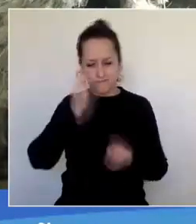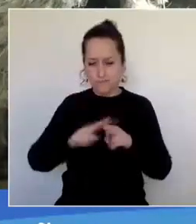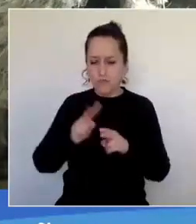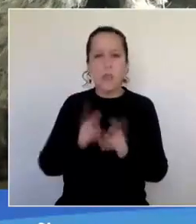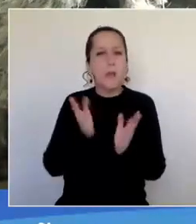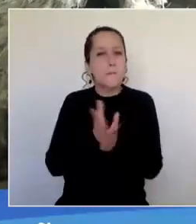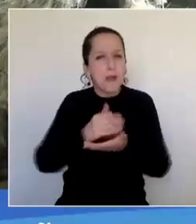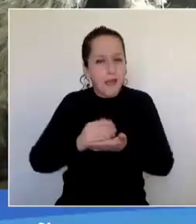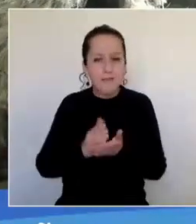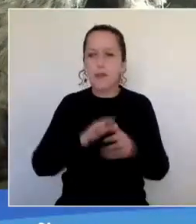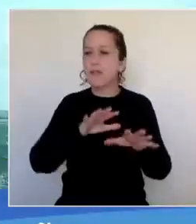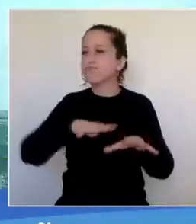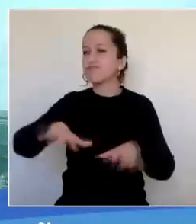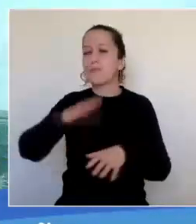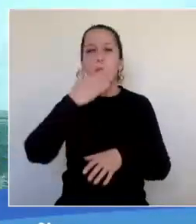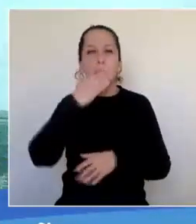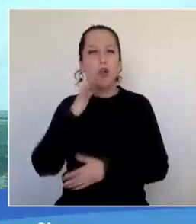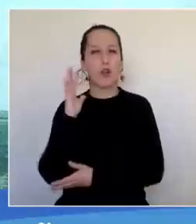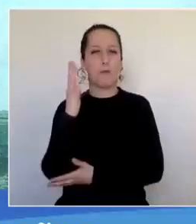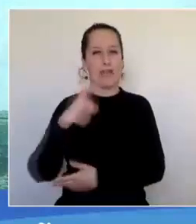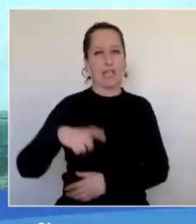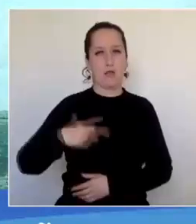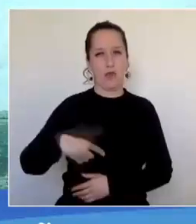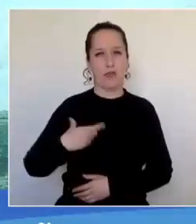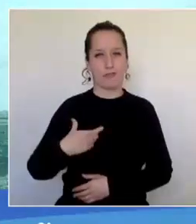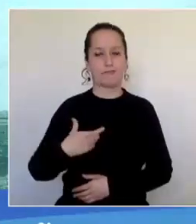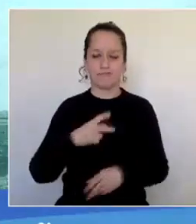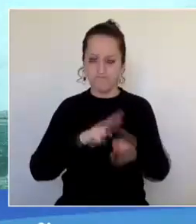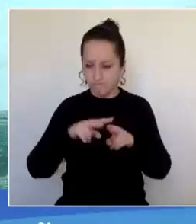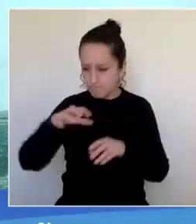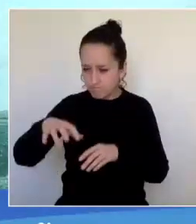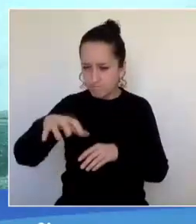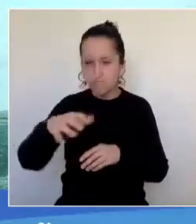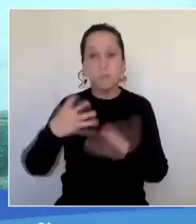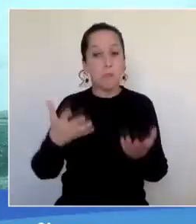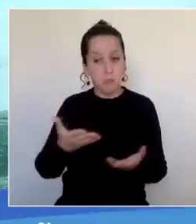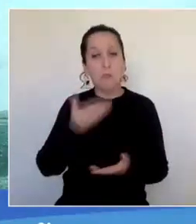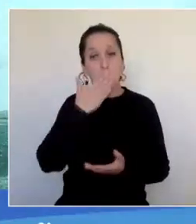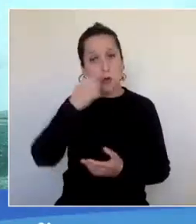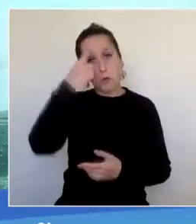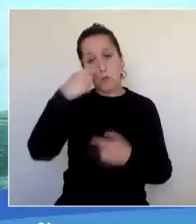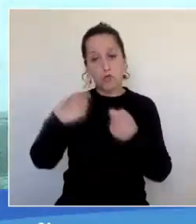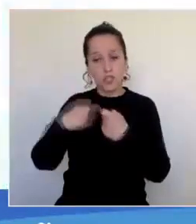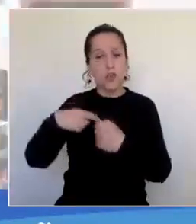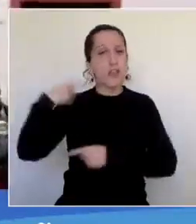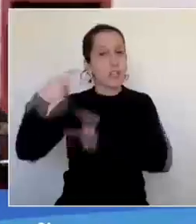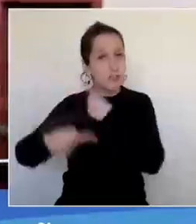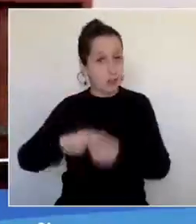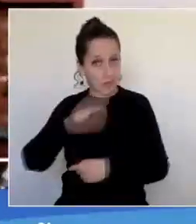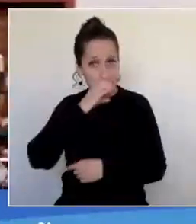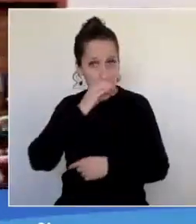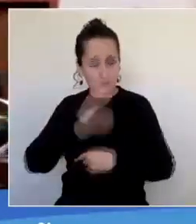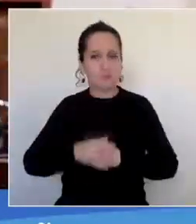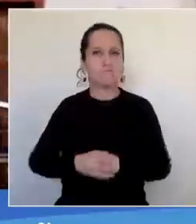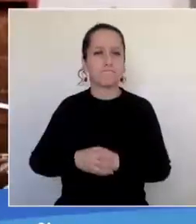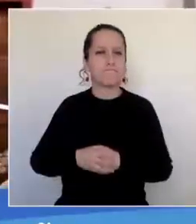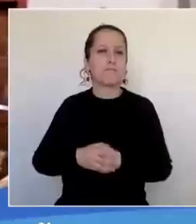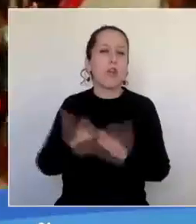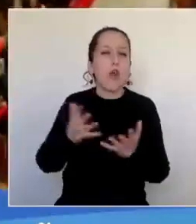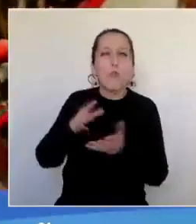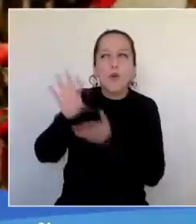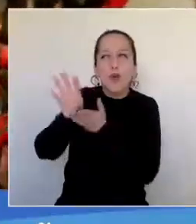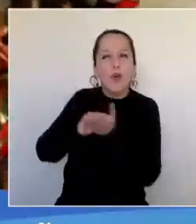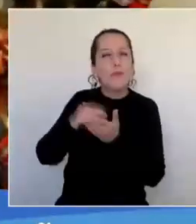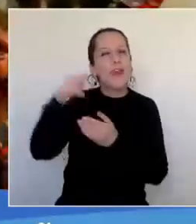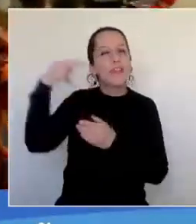de un plan de mejoramiento del Parque Ecuador y se asumió la idea de concretar un museo de la historia de Concepción. Se tuvo como inspiración